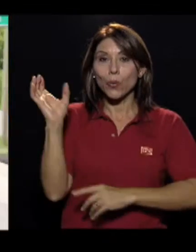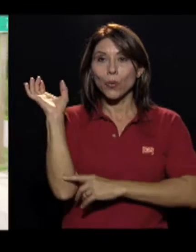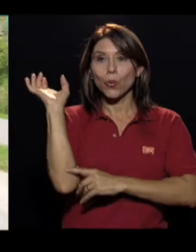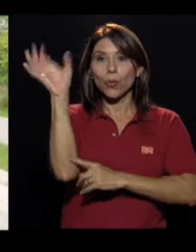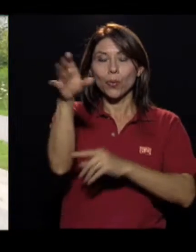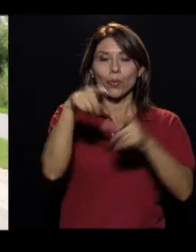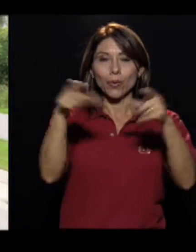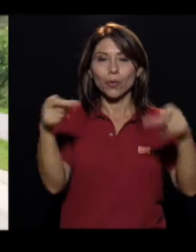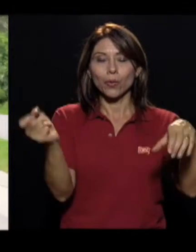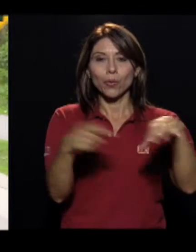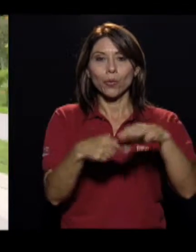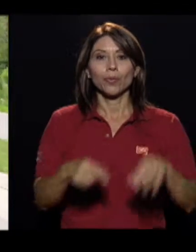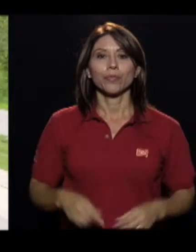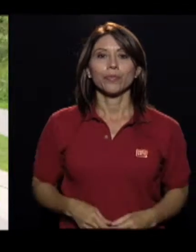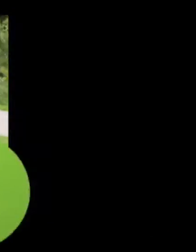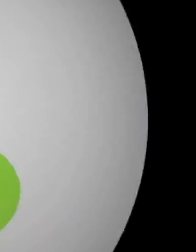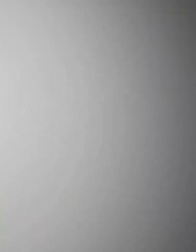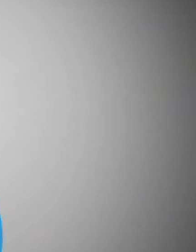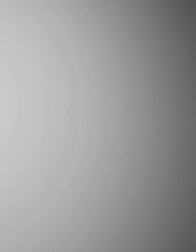y anotar en un marco.